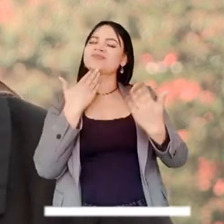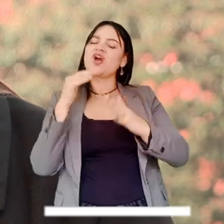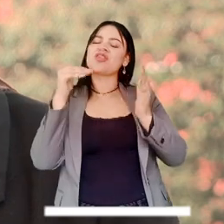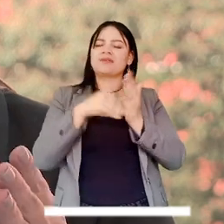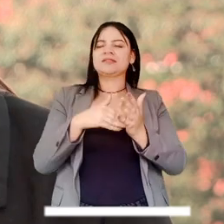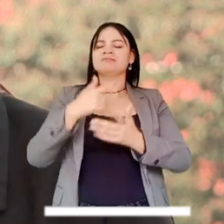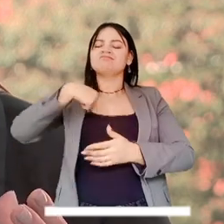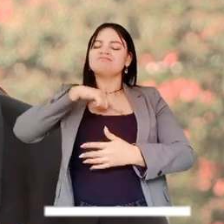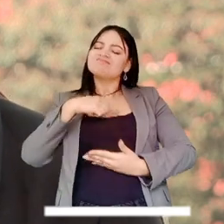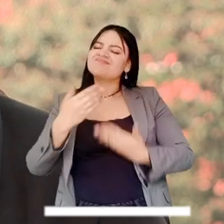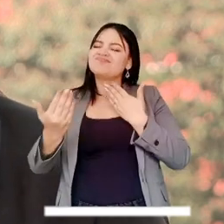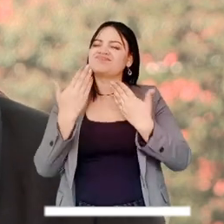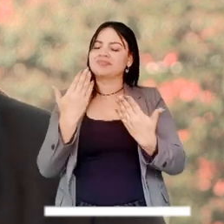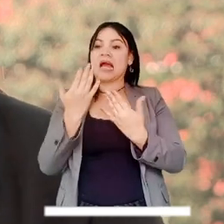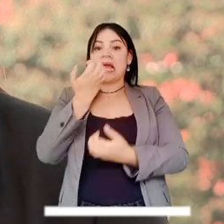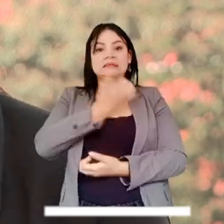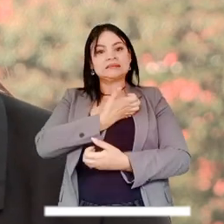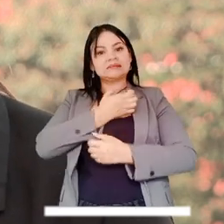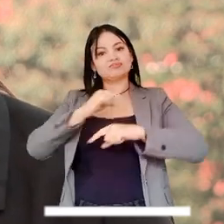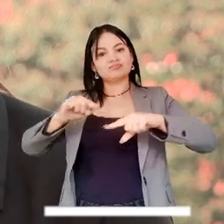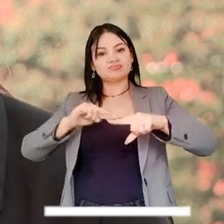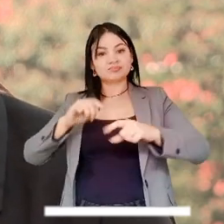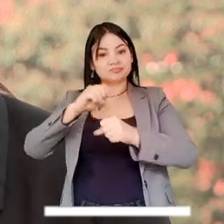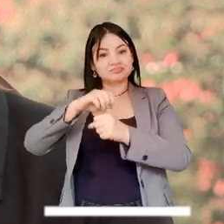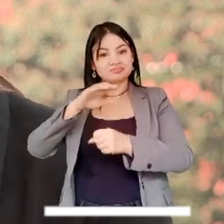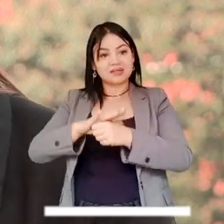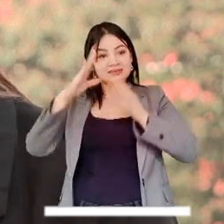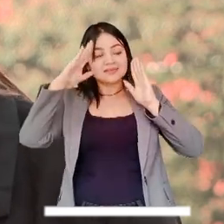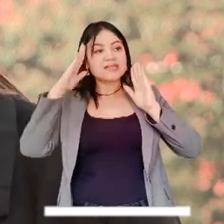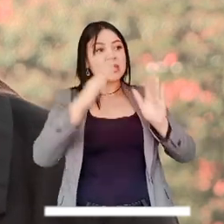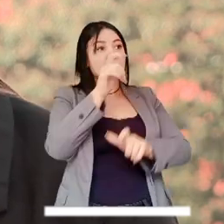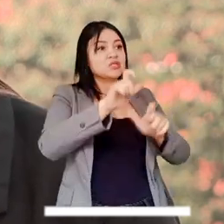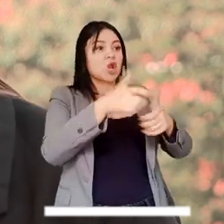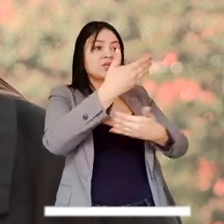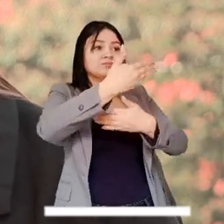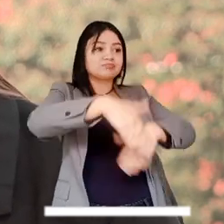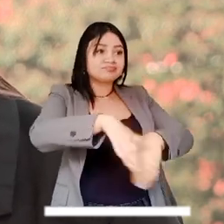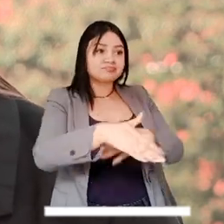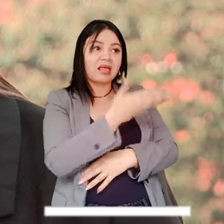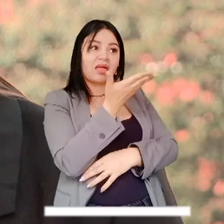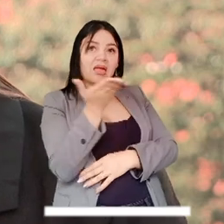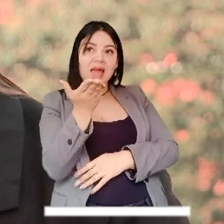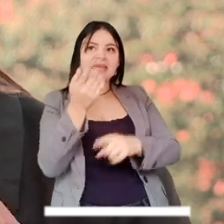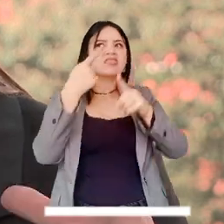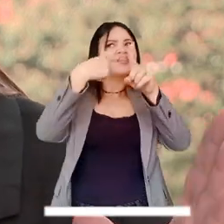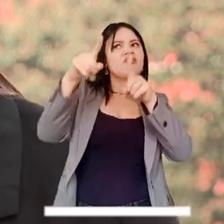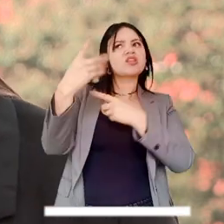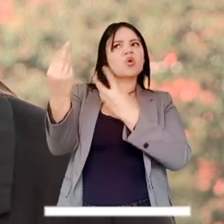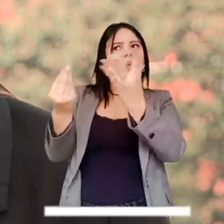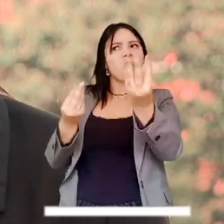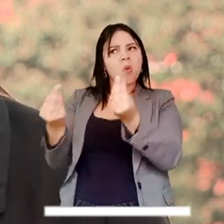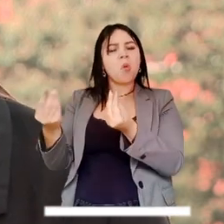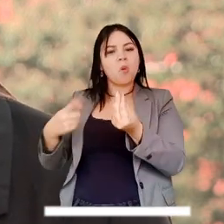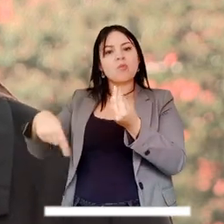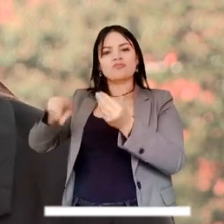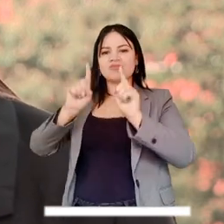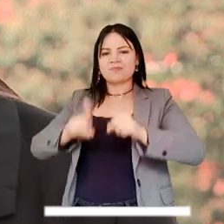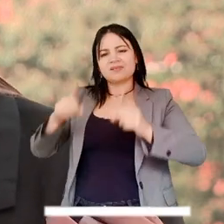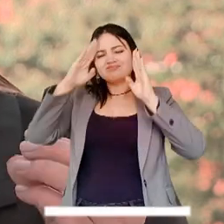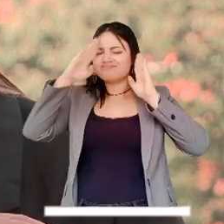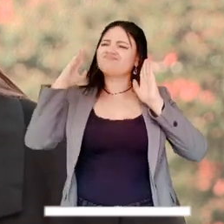confianza. Por eso confiamos en que la administración distrital, no solo a la población habitante de calle, sino a los diferentes grupos